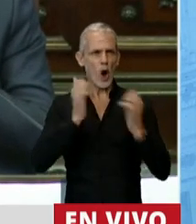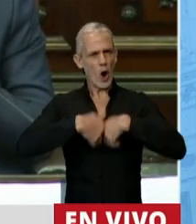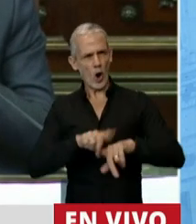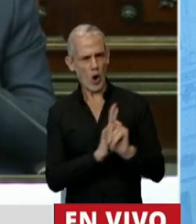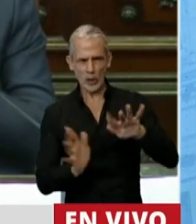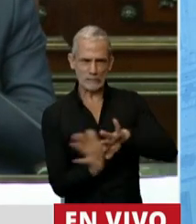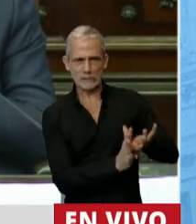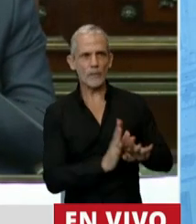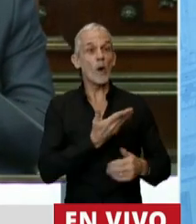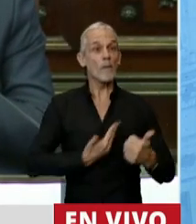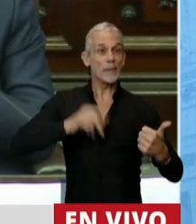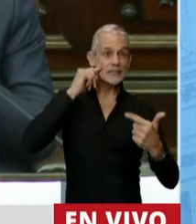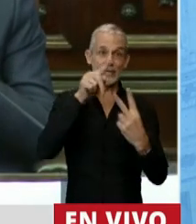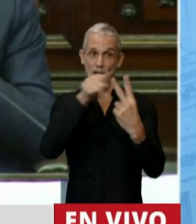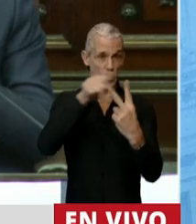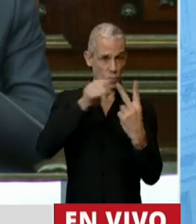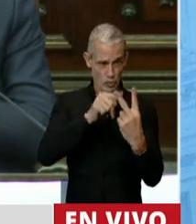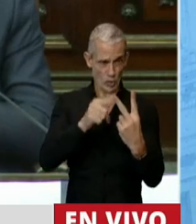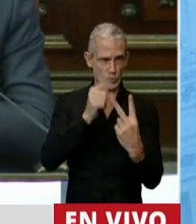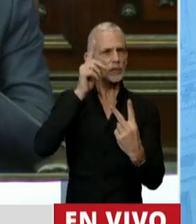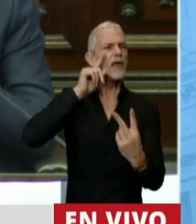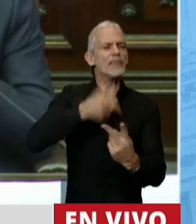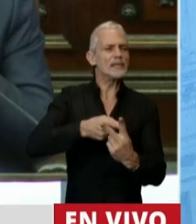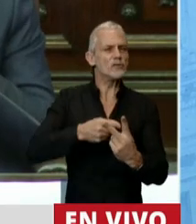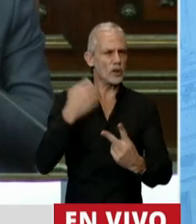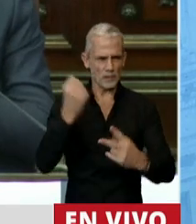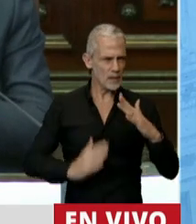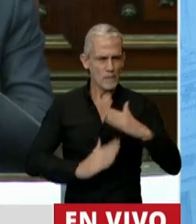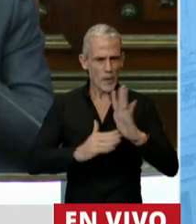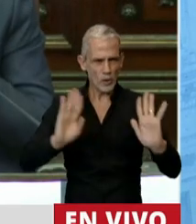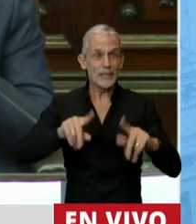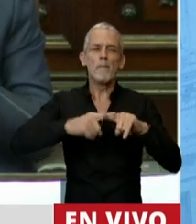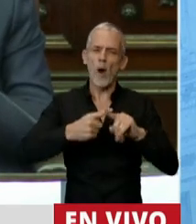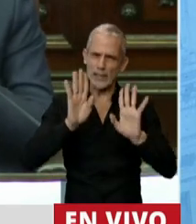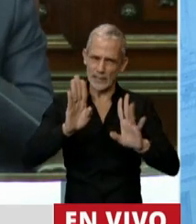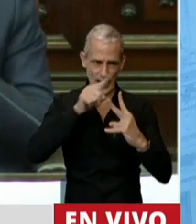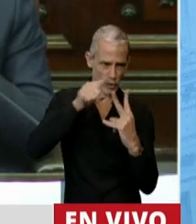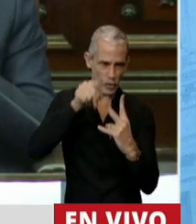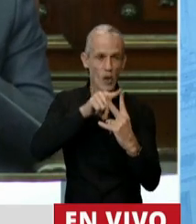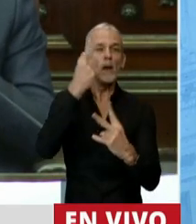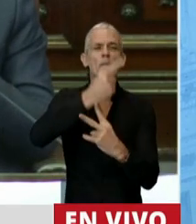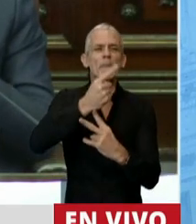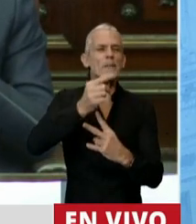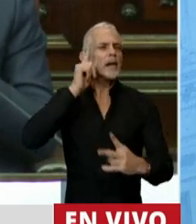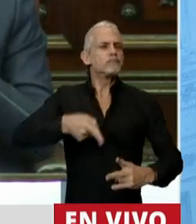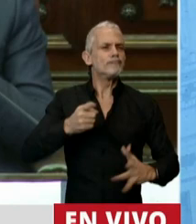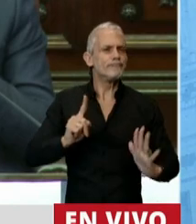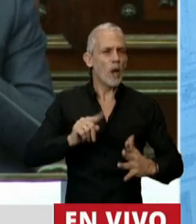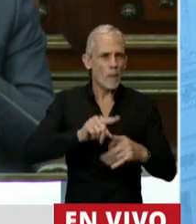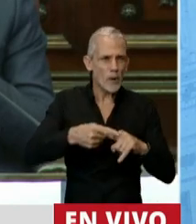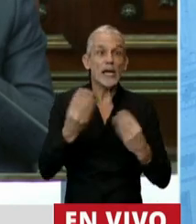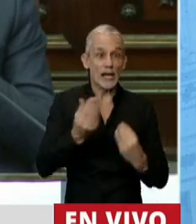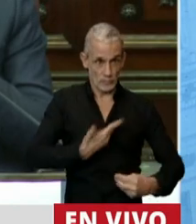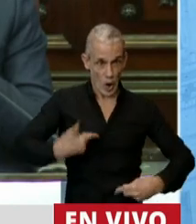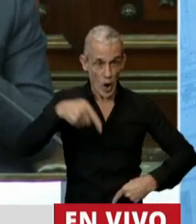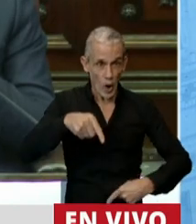presidente tomó dos definiciones que a mí me parecen centrales y que son definiciones políticas. La primera definición política es que este